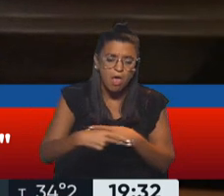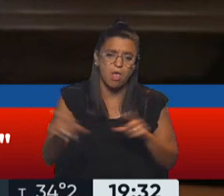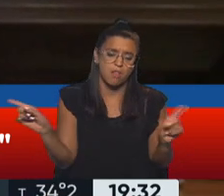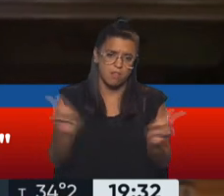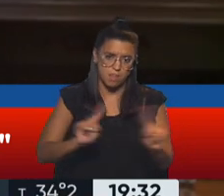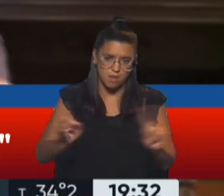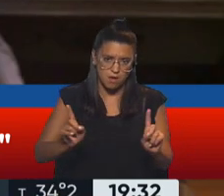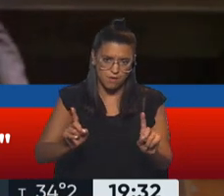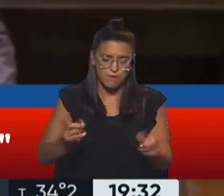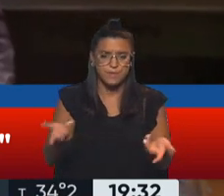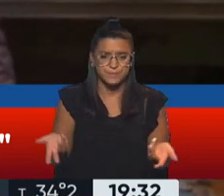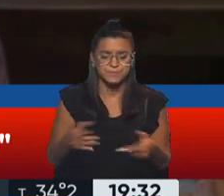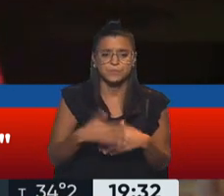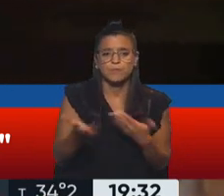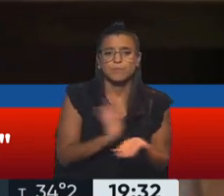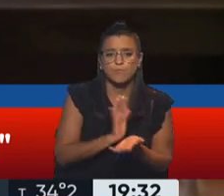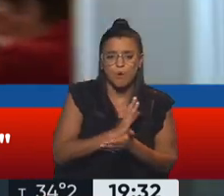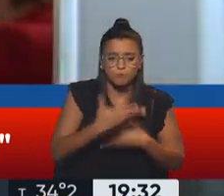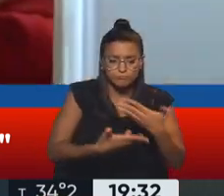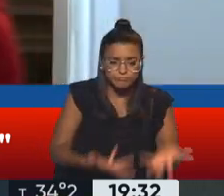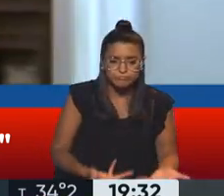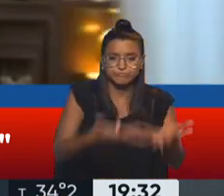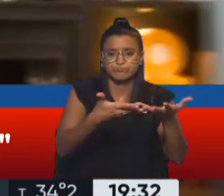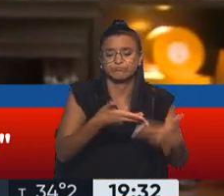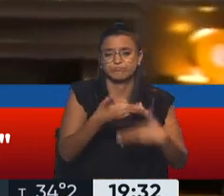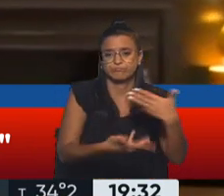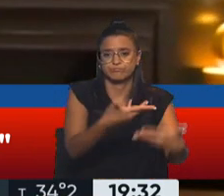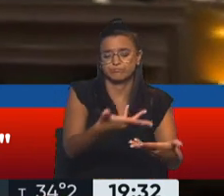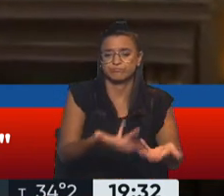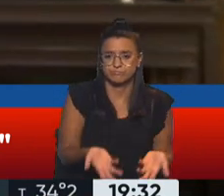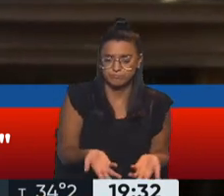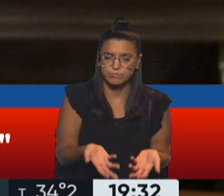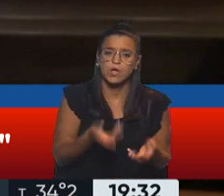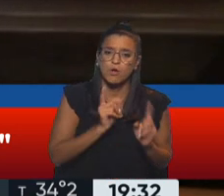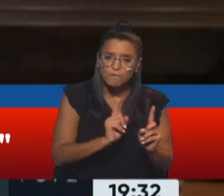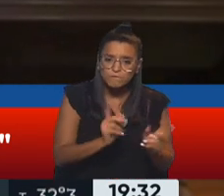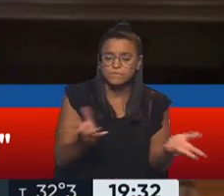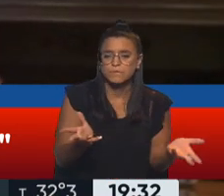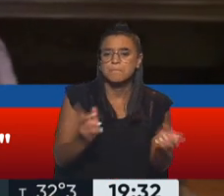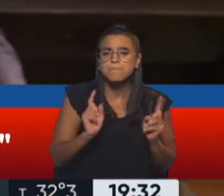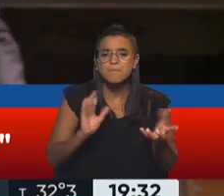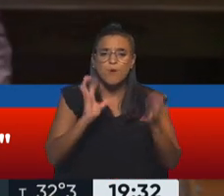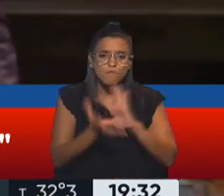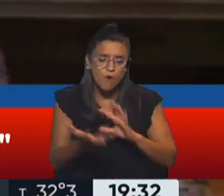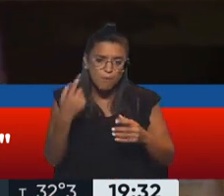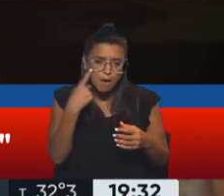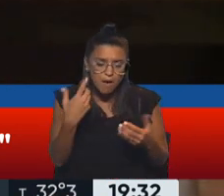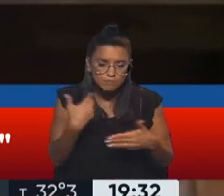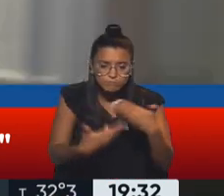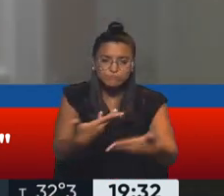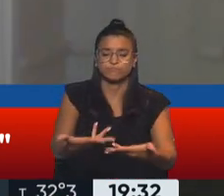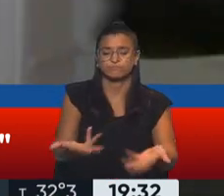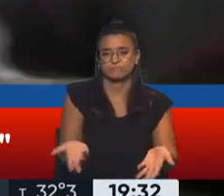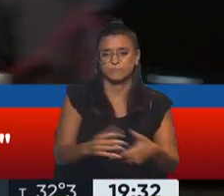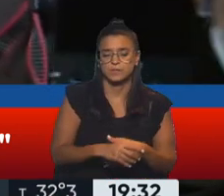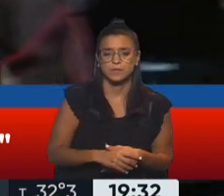Argentina de seguir este camino de recuperación, crecimiento y con perspectiva de un gran desarrollo.